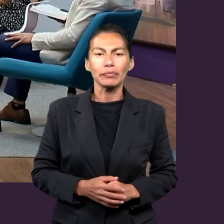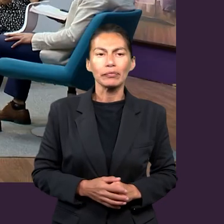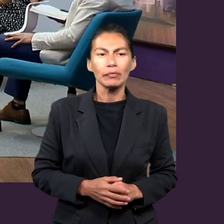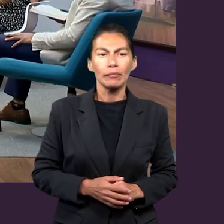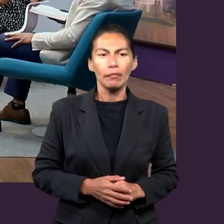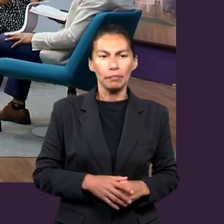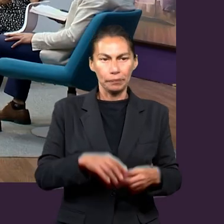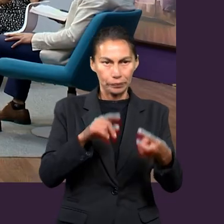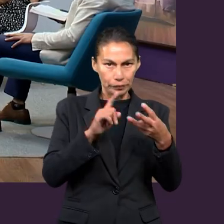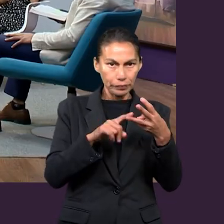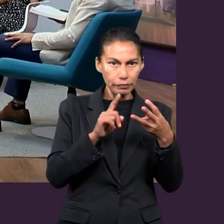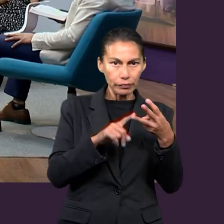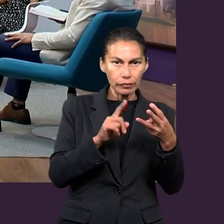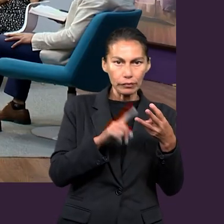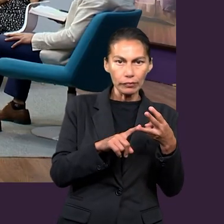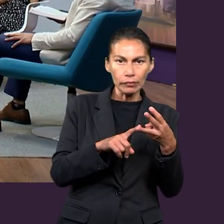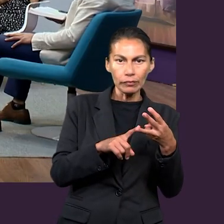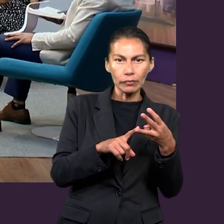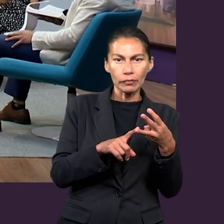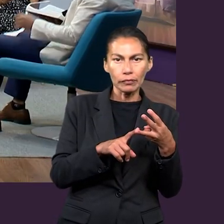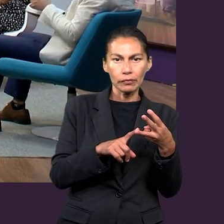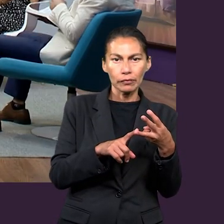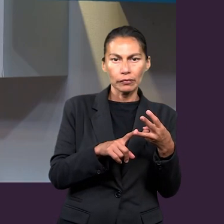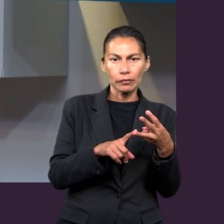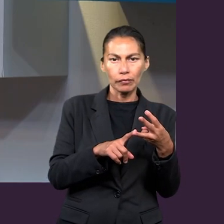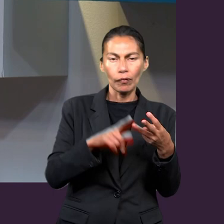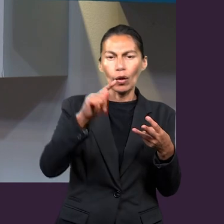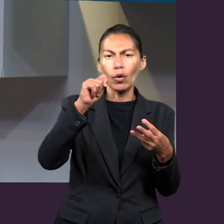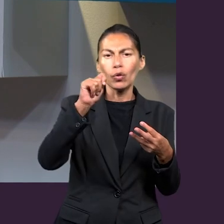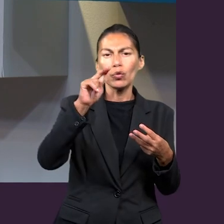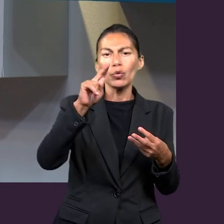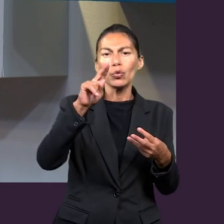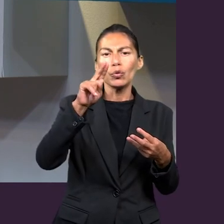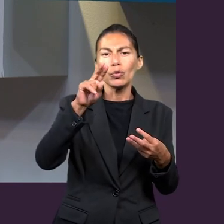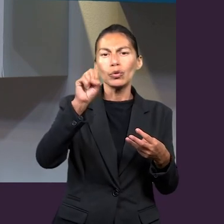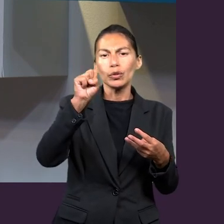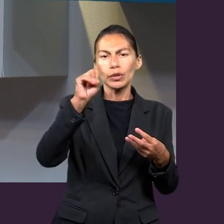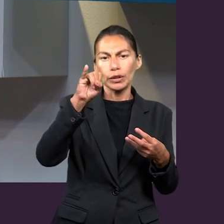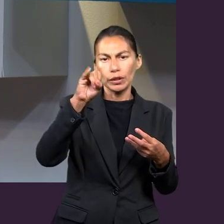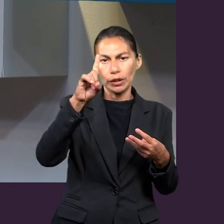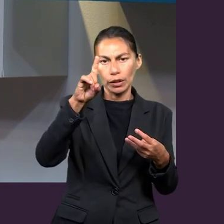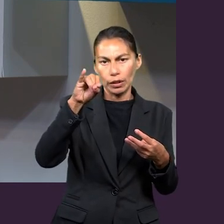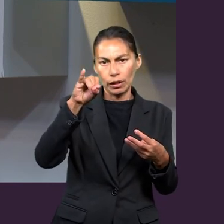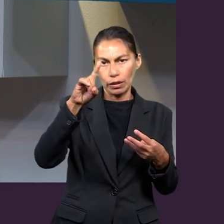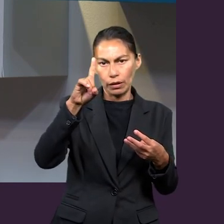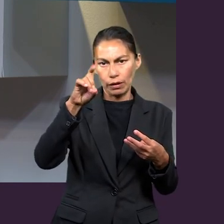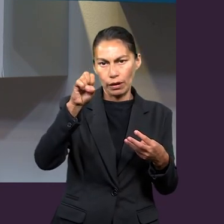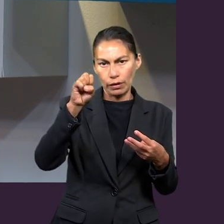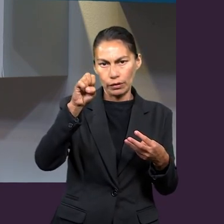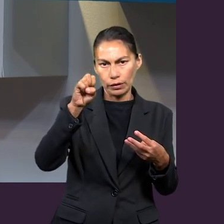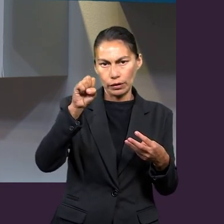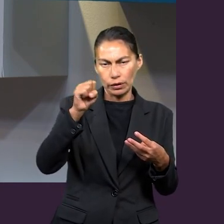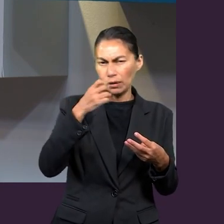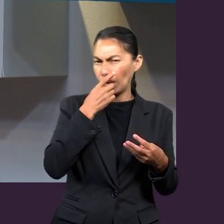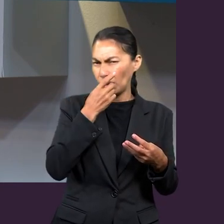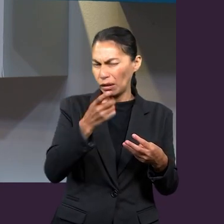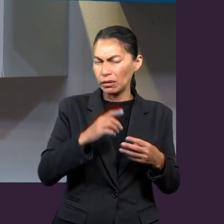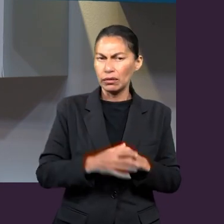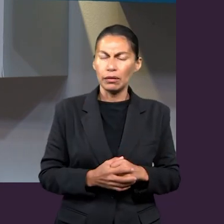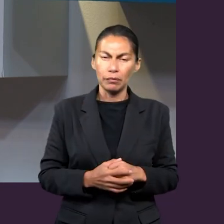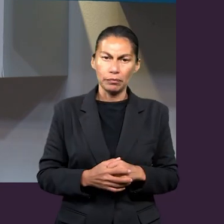Es más, el tercer aspecto que Tucídides comenta es que